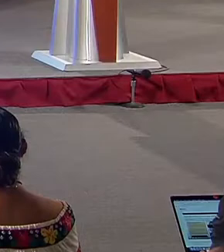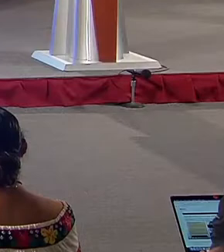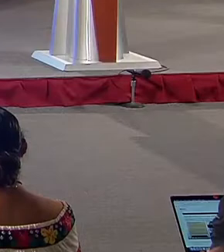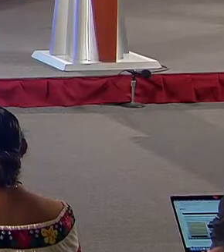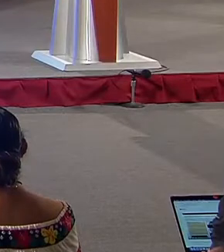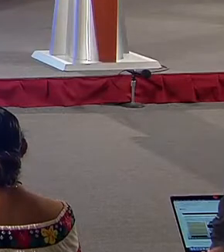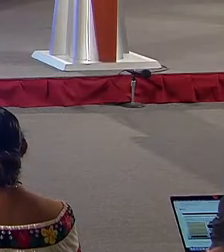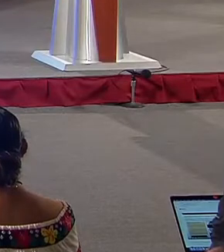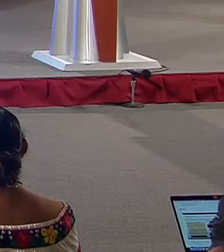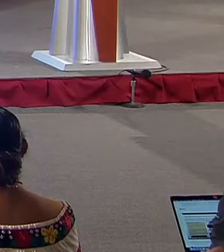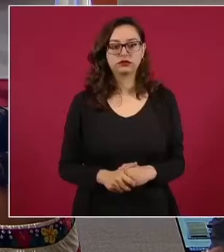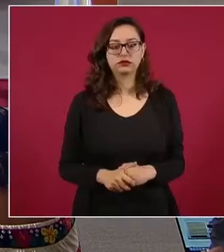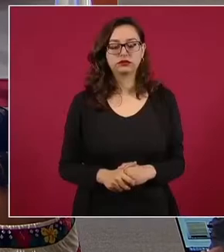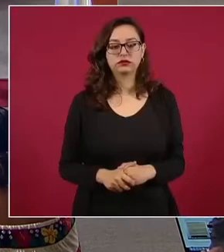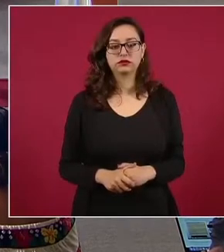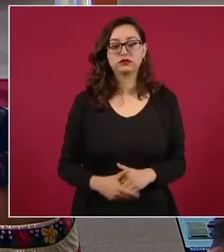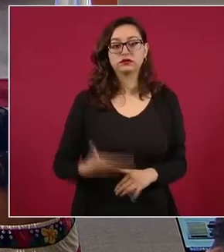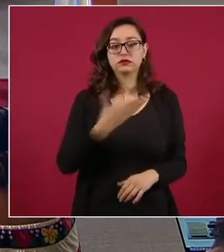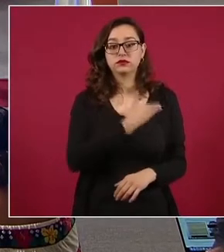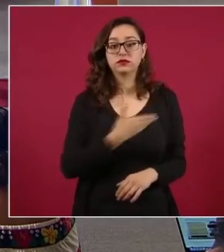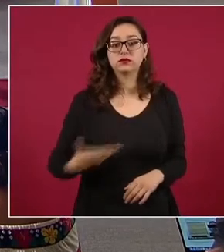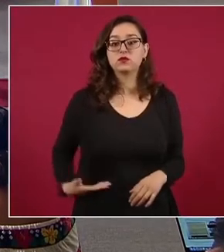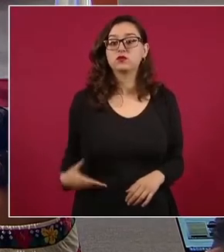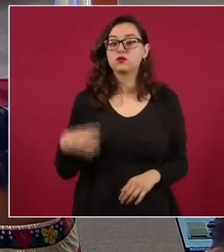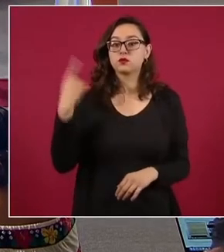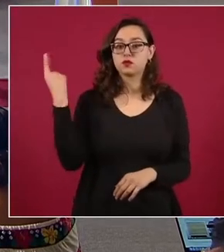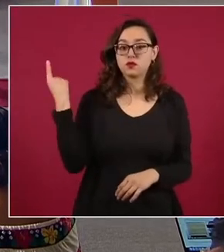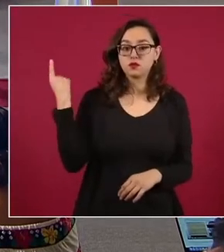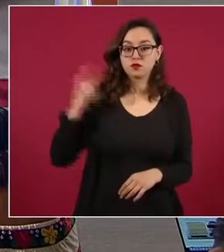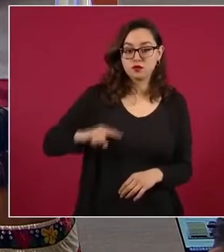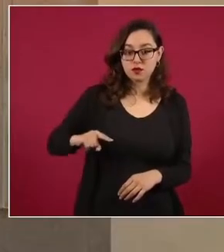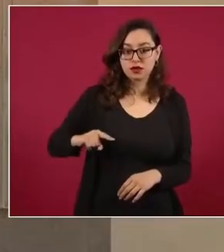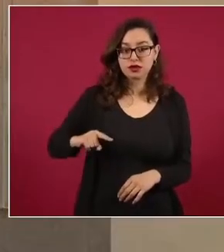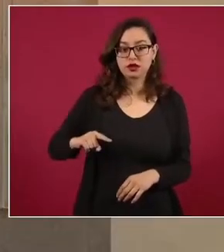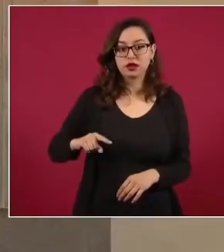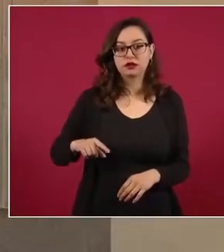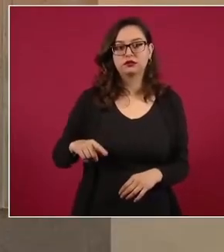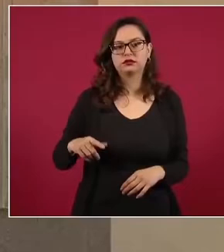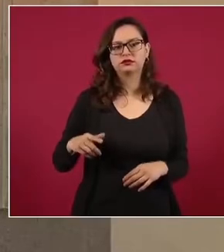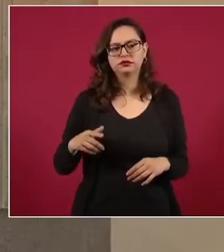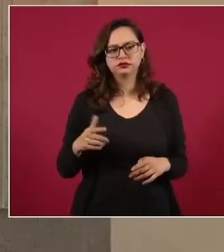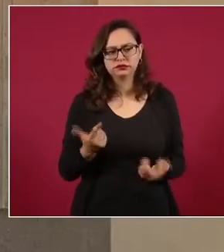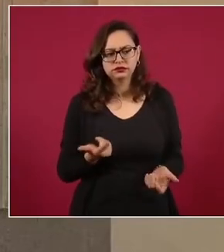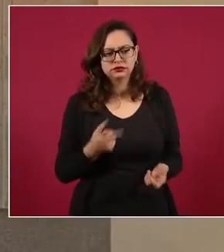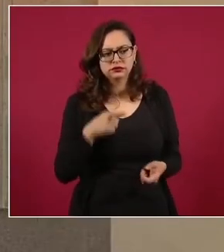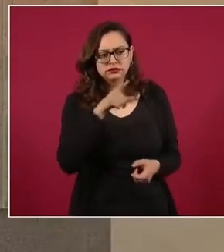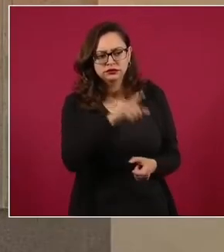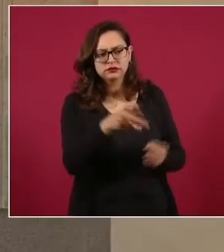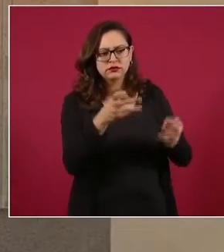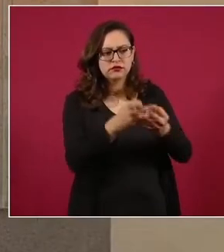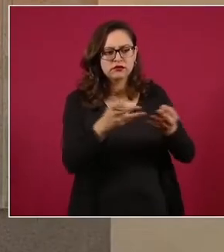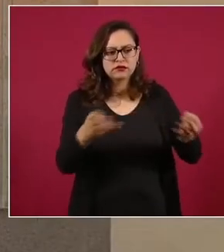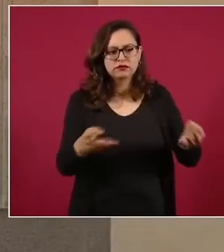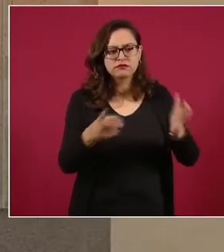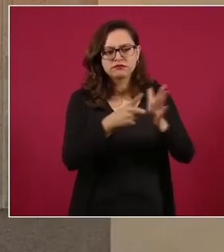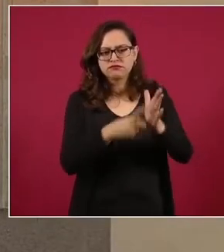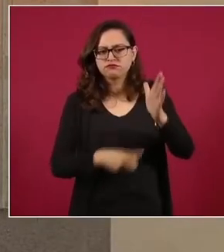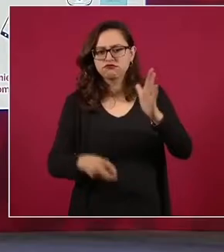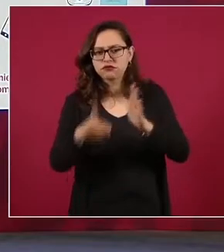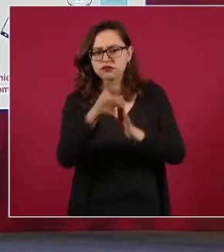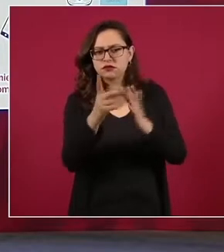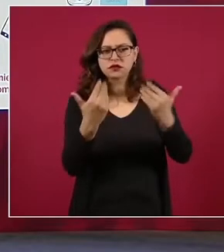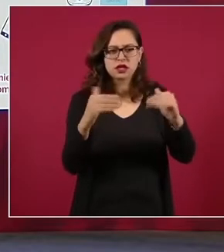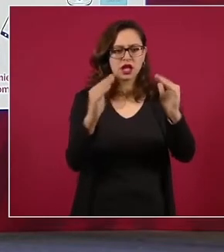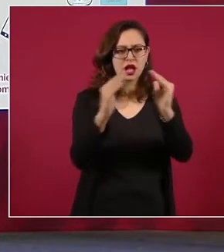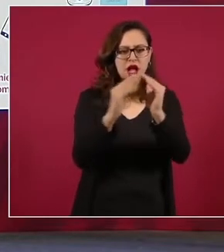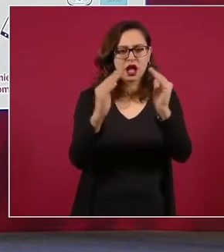República para analizar diferentes casos de despojos, de inmuebles, de propiedades,